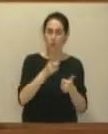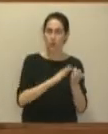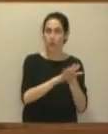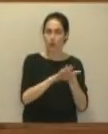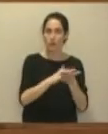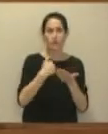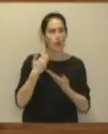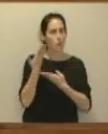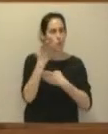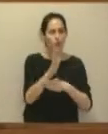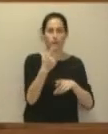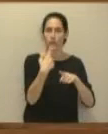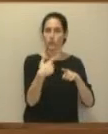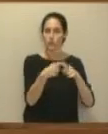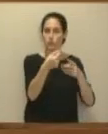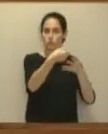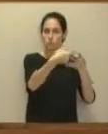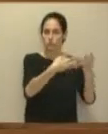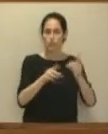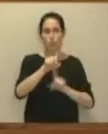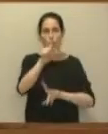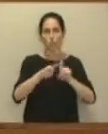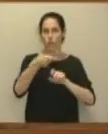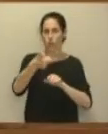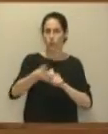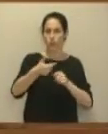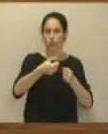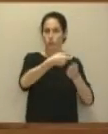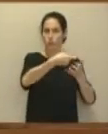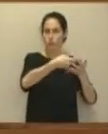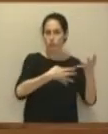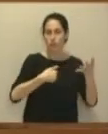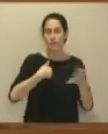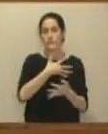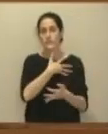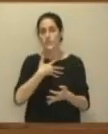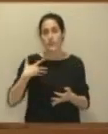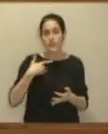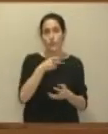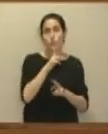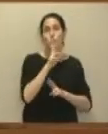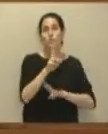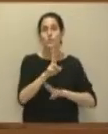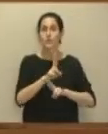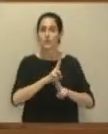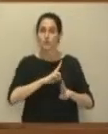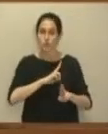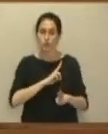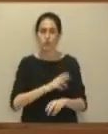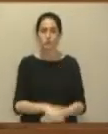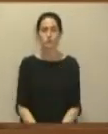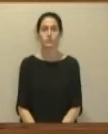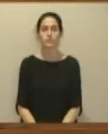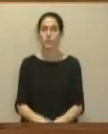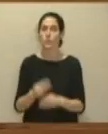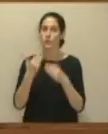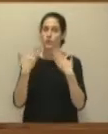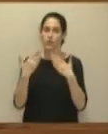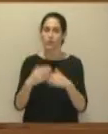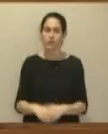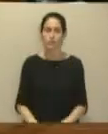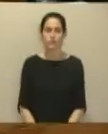planteadas ya una serie de cuestiones, de preguntas de importancia, que nos gustaría que pudiese dar respuesta en su intervención. Muchas gracias.